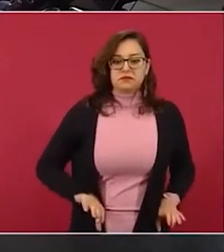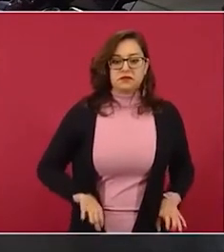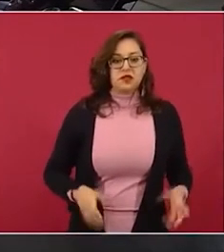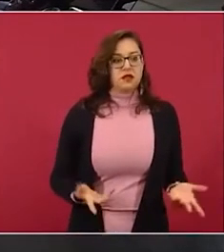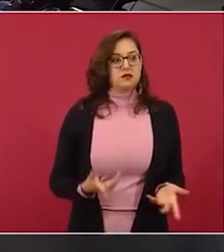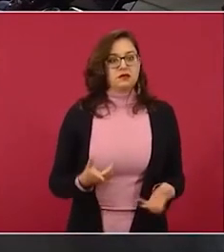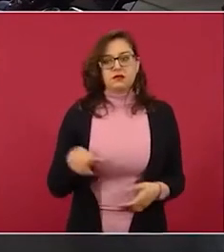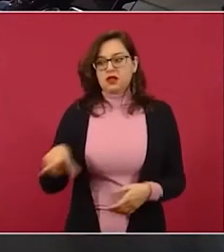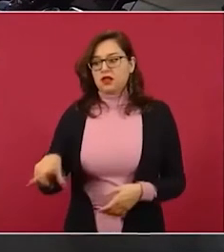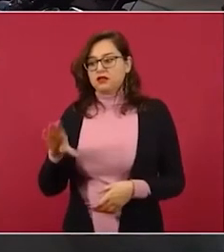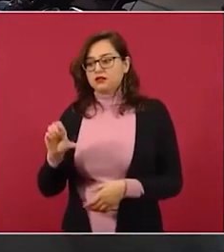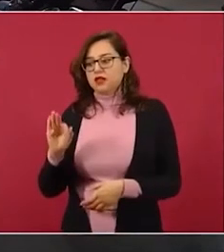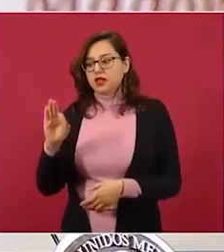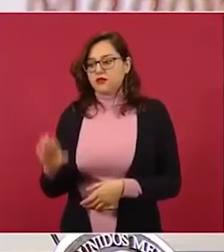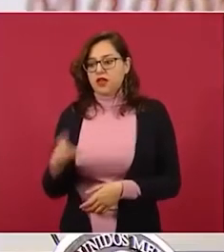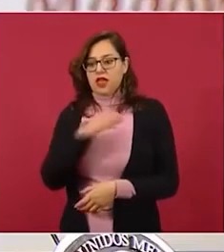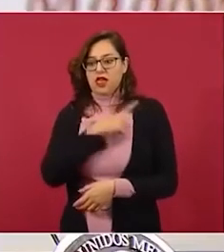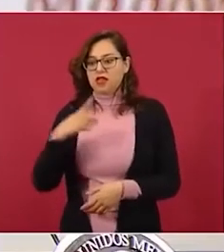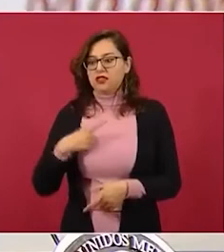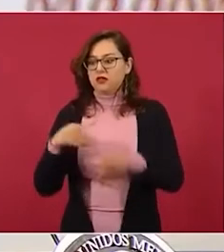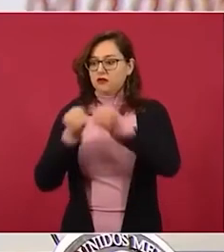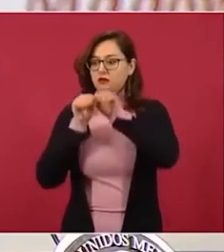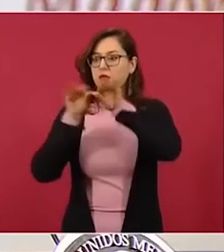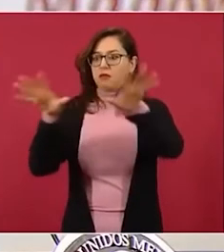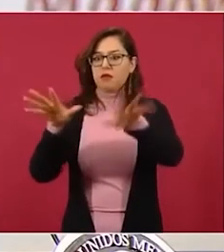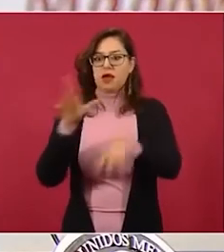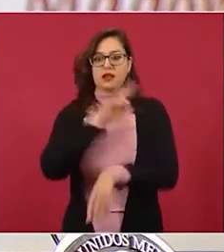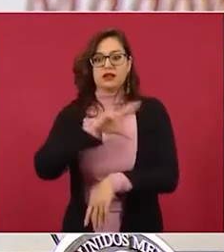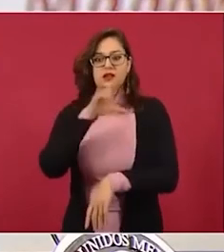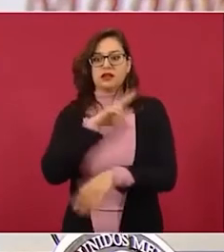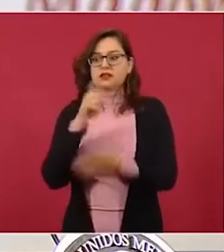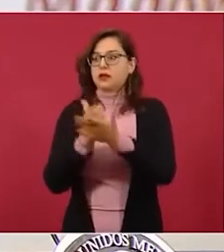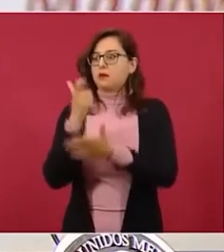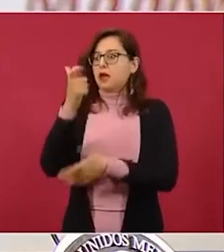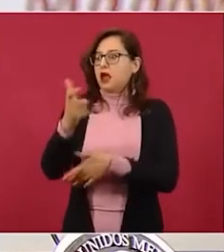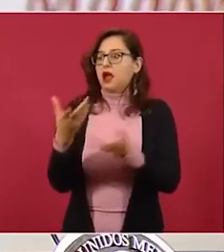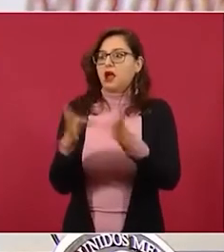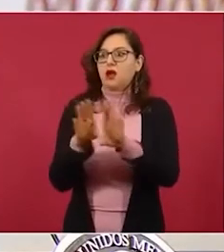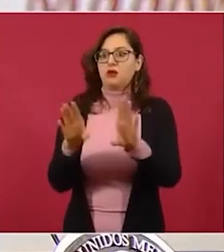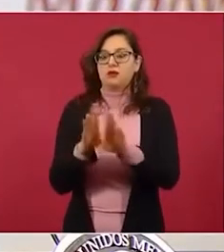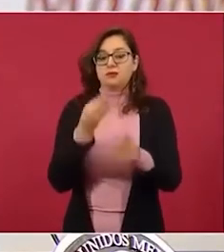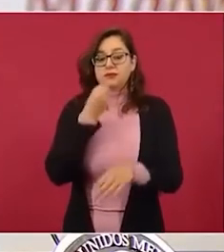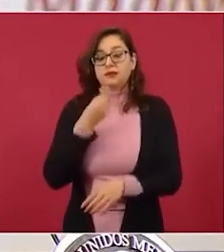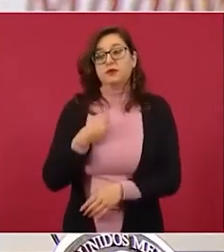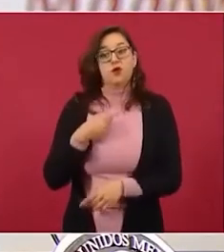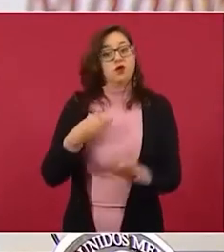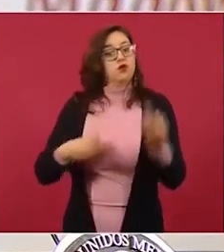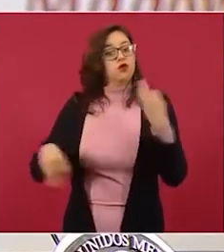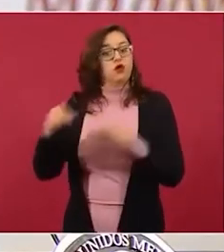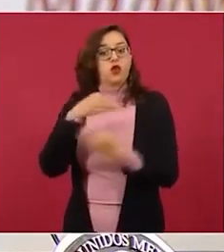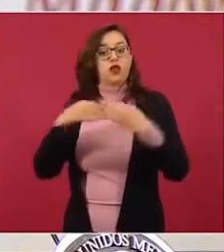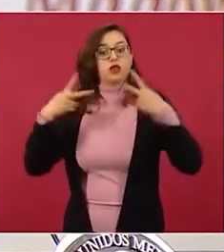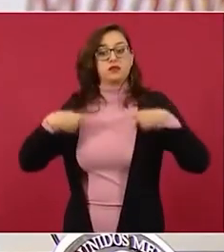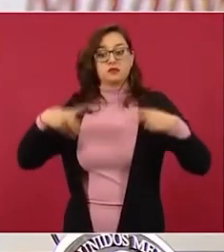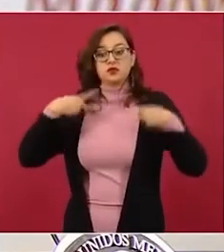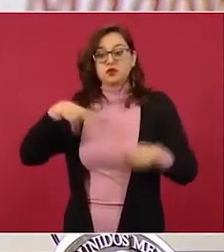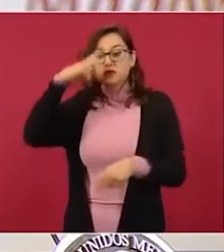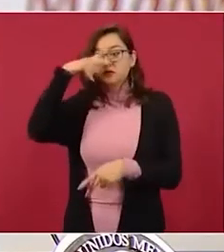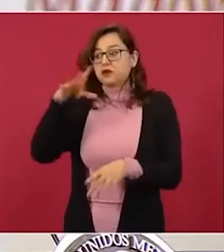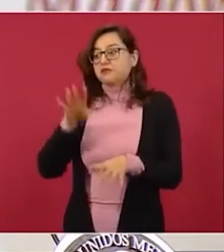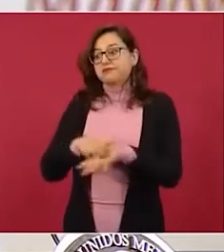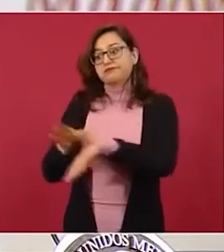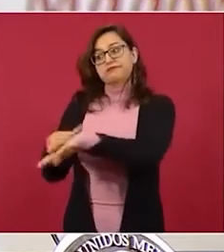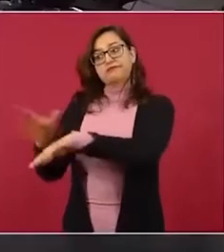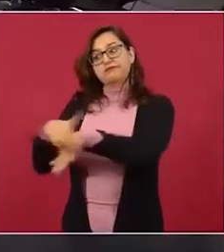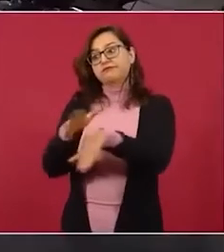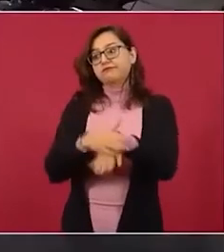recibos este beneficio no es ni siquiera un subsidio del Estado es un subsidio que damos todos los mexicanos por no